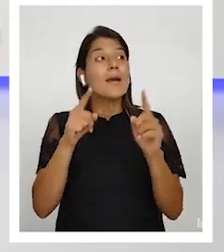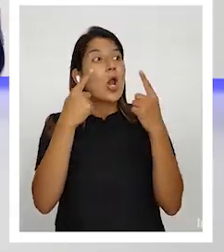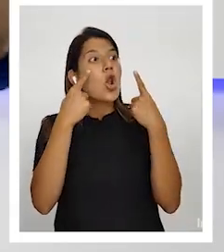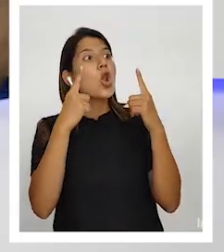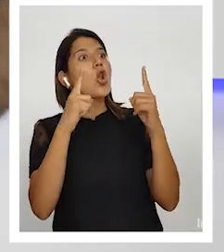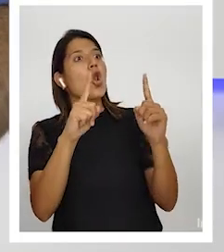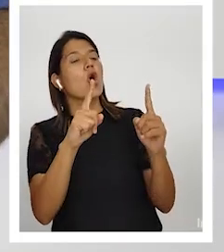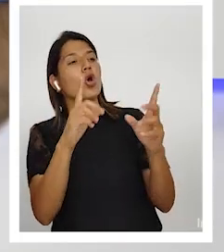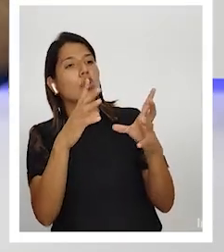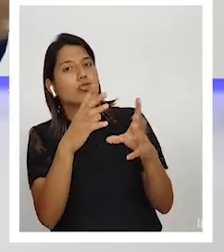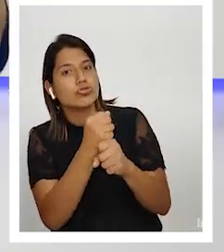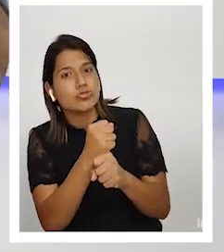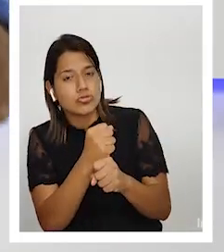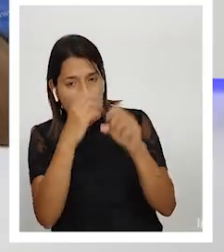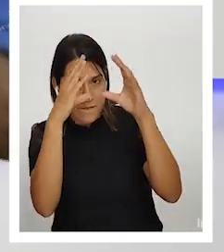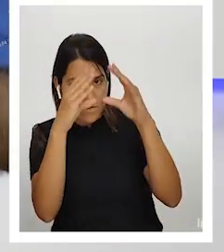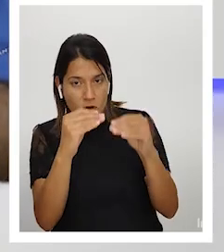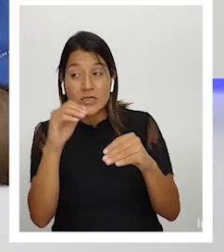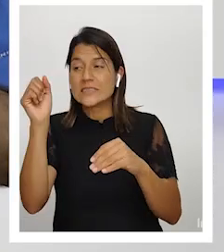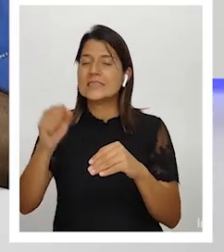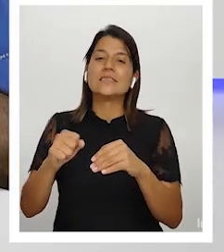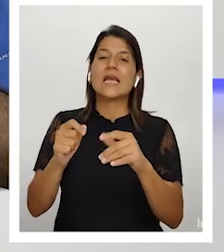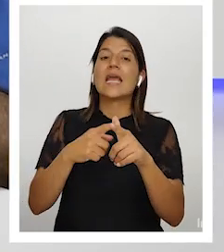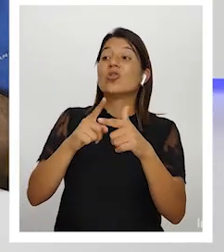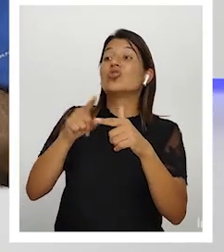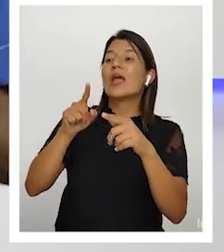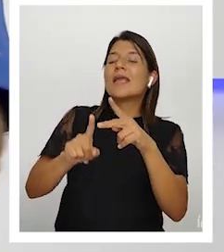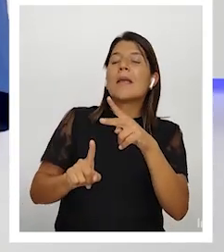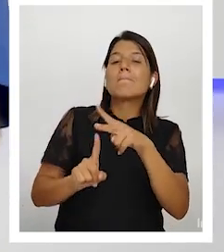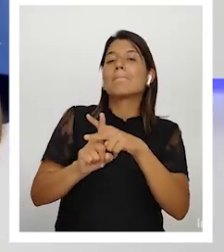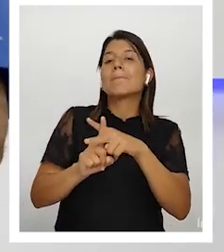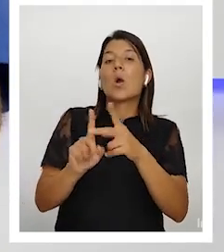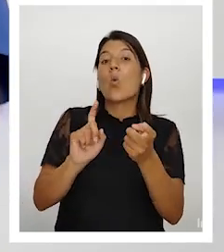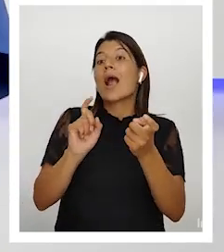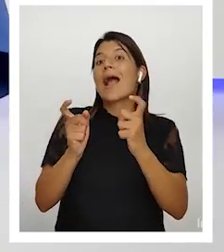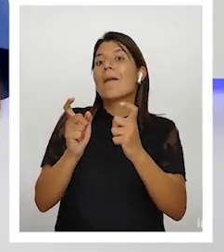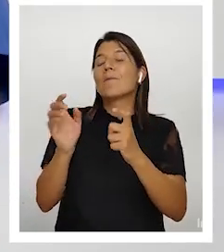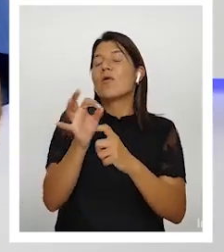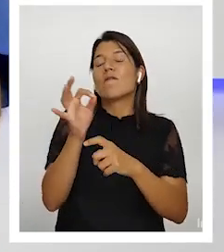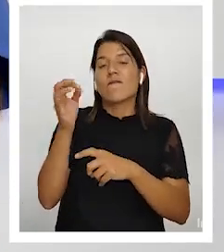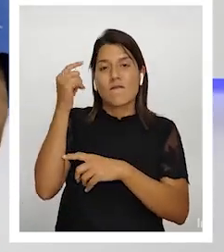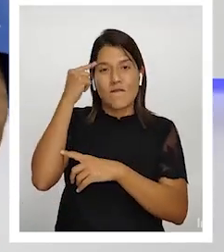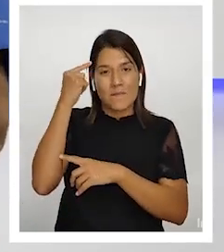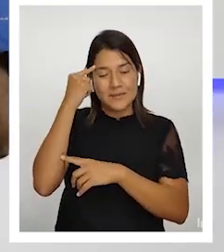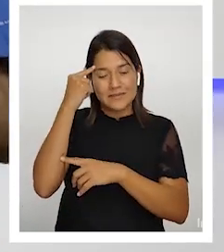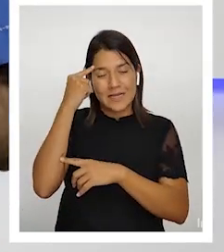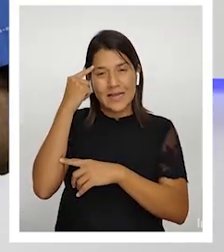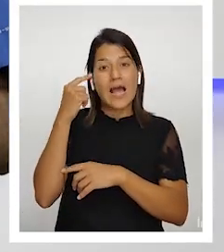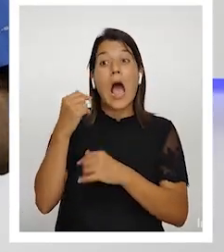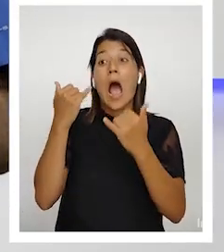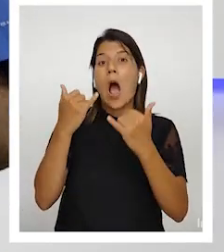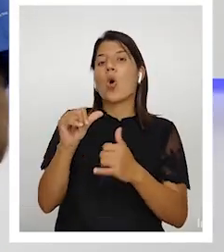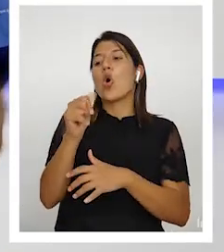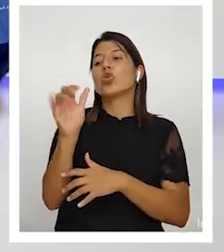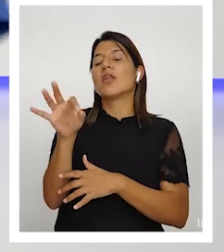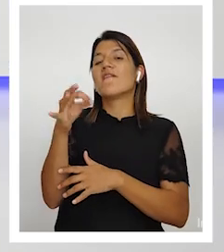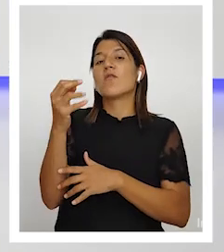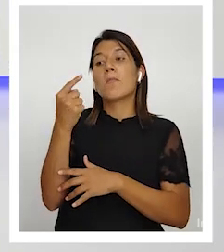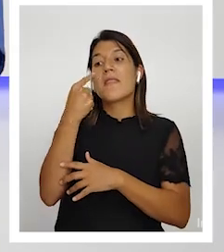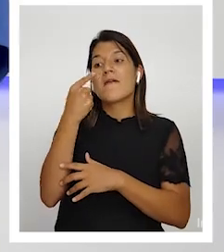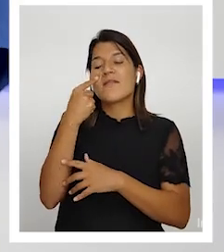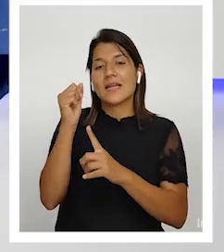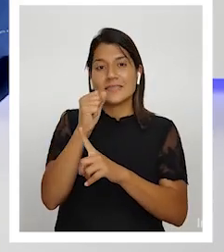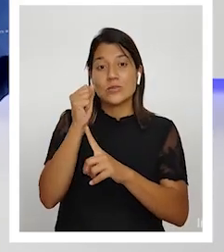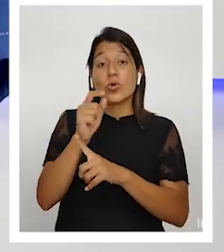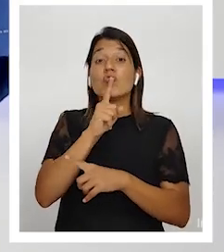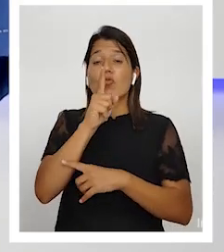partir de ahí viene el cambio de visión es otra forma de ver la realidad nosotros